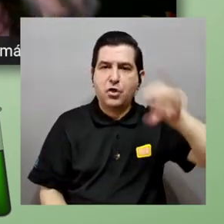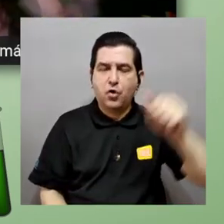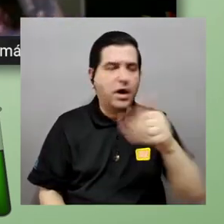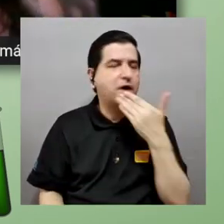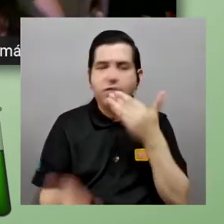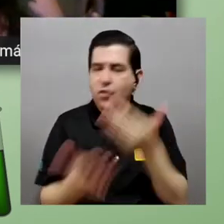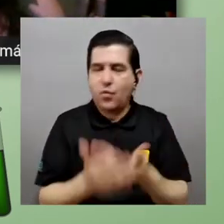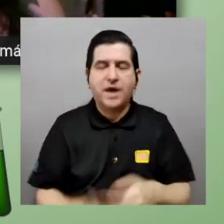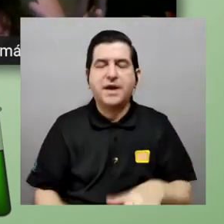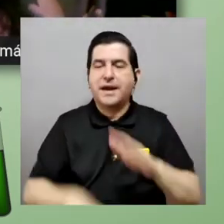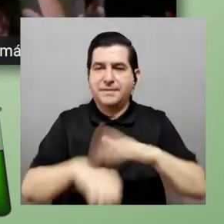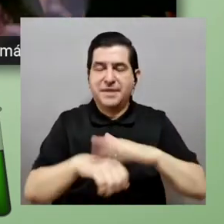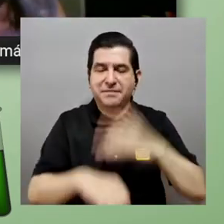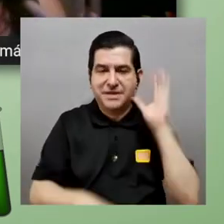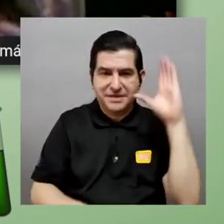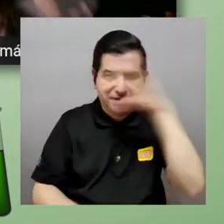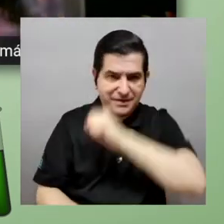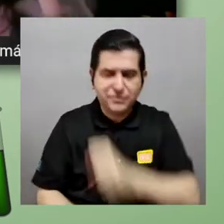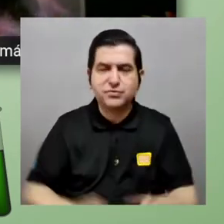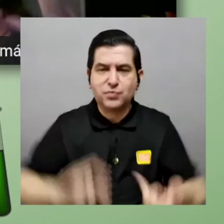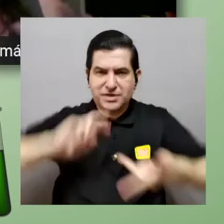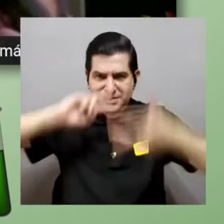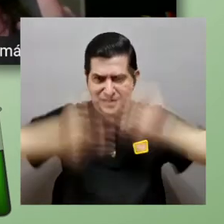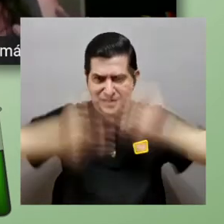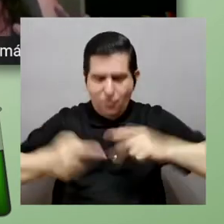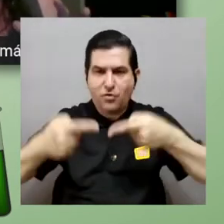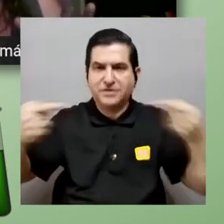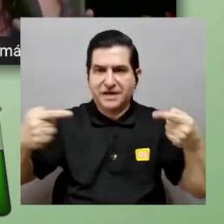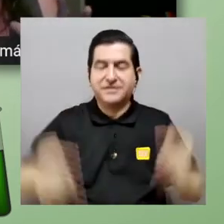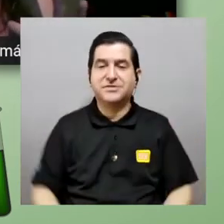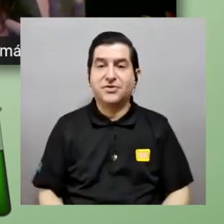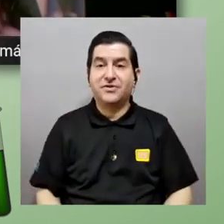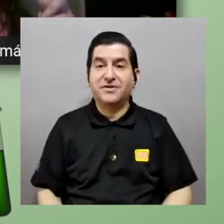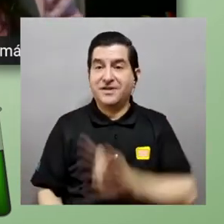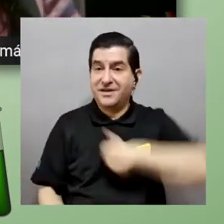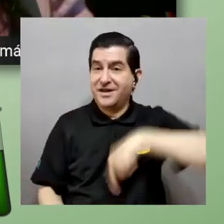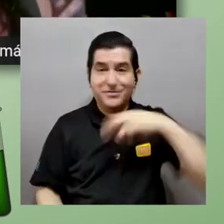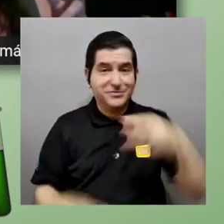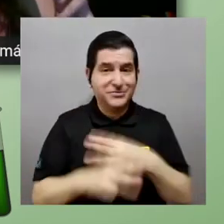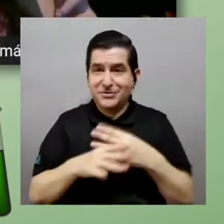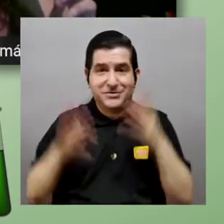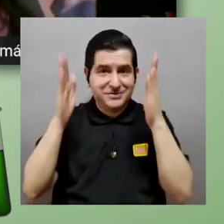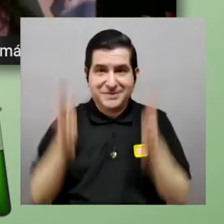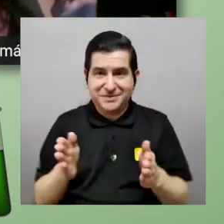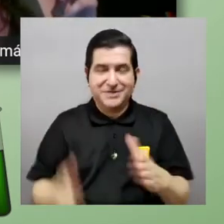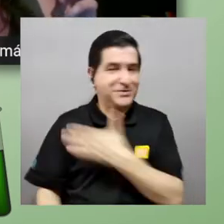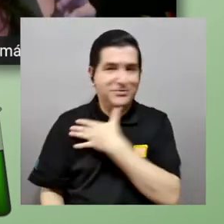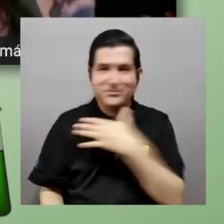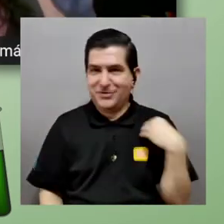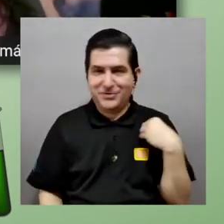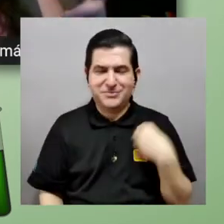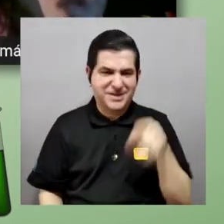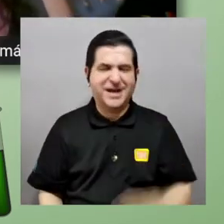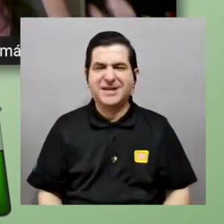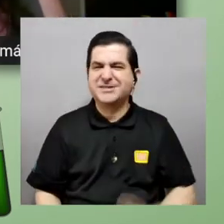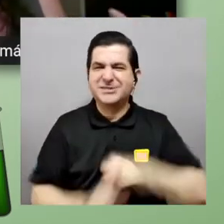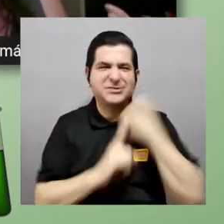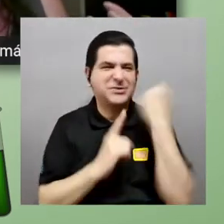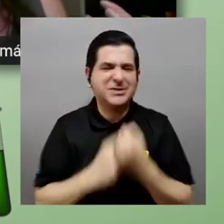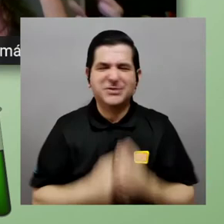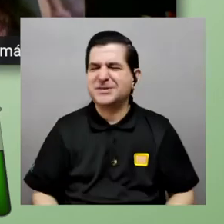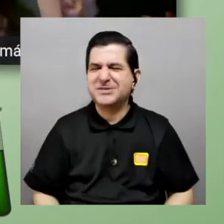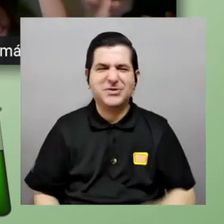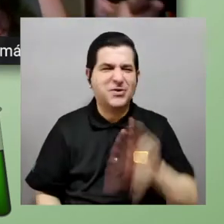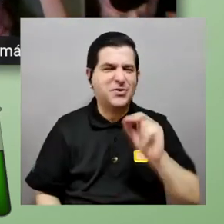paradojas llegan a contradicciones verdad en la matemática no nos gustan las contradicciones las paradojas nos hace pensar que hay inconsistencias